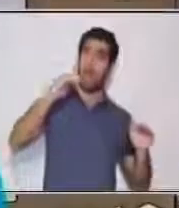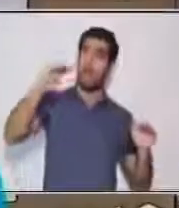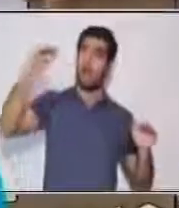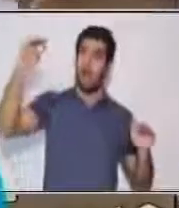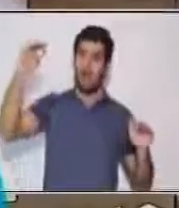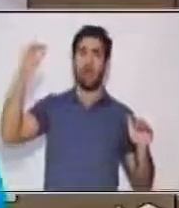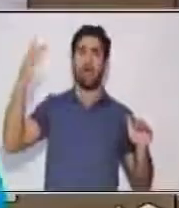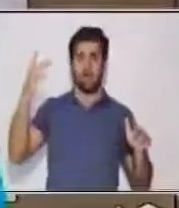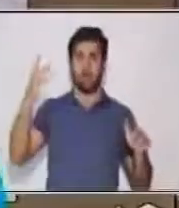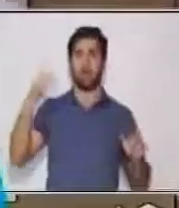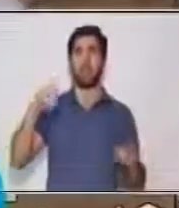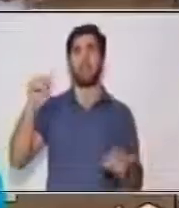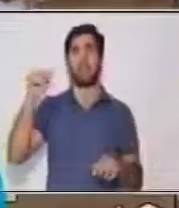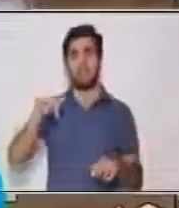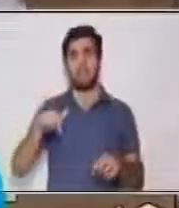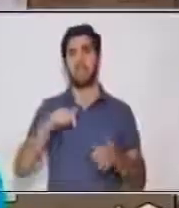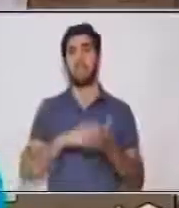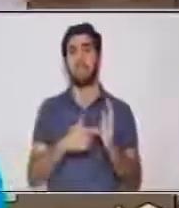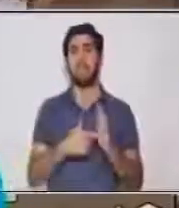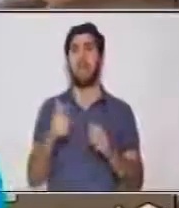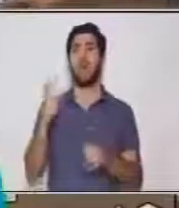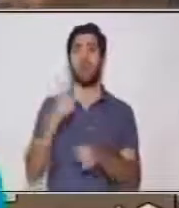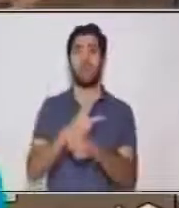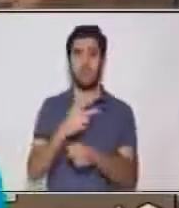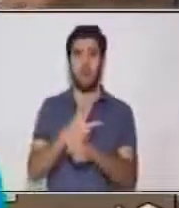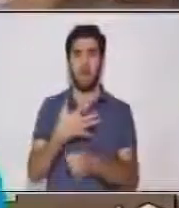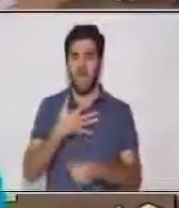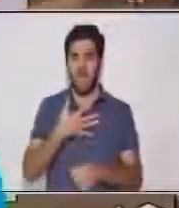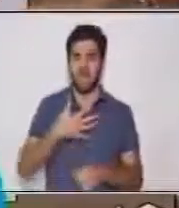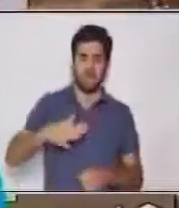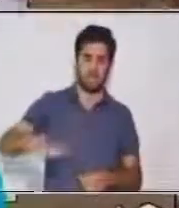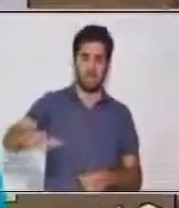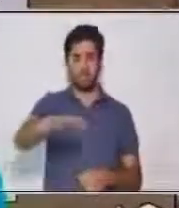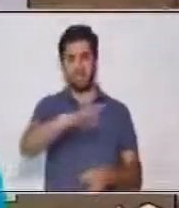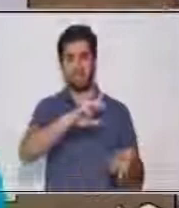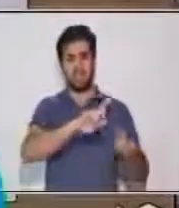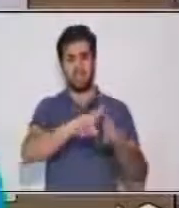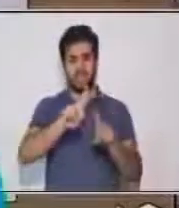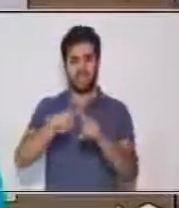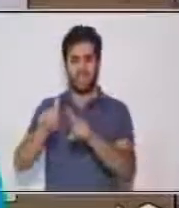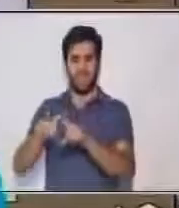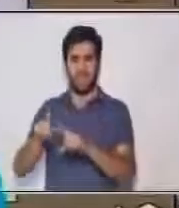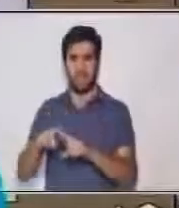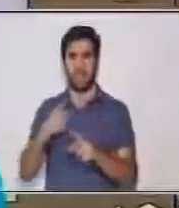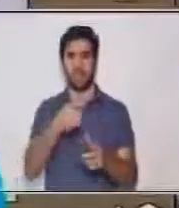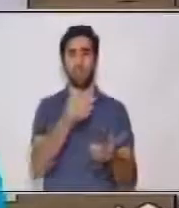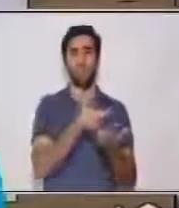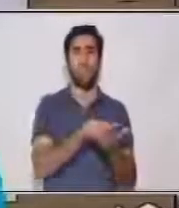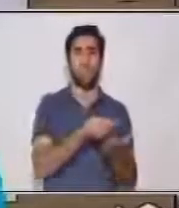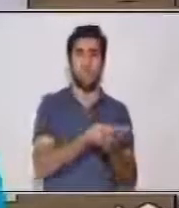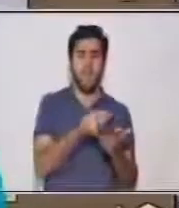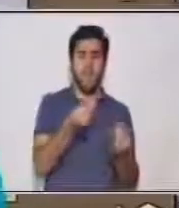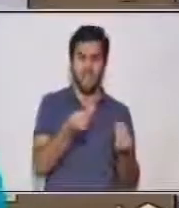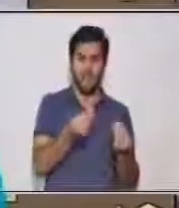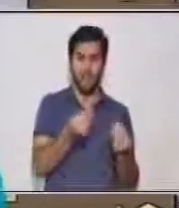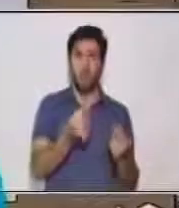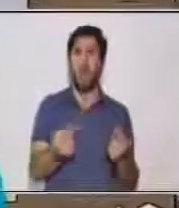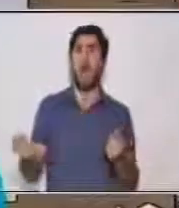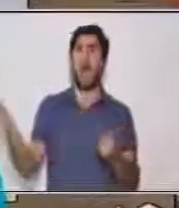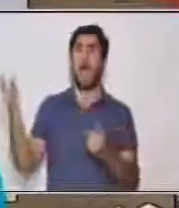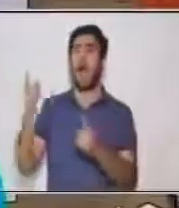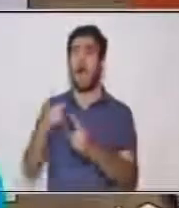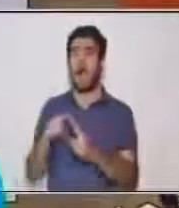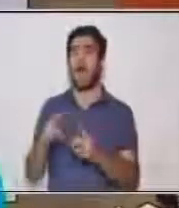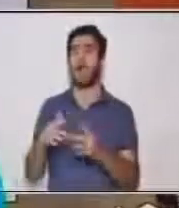Esto propicia que en el país existan ecosistemas tan variados que van desde los manglares, de los humedales, del Pacífico.